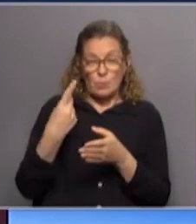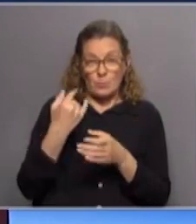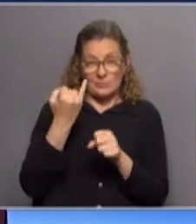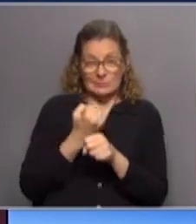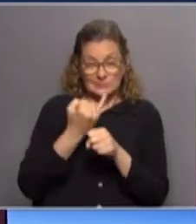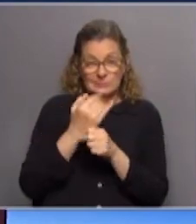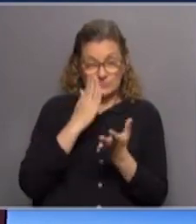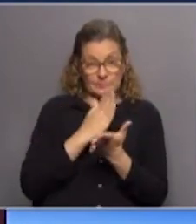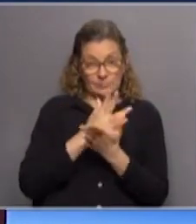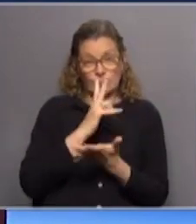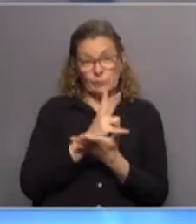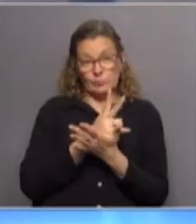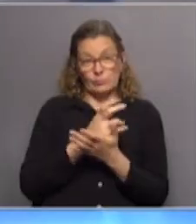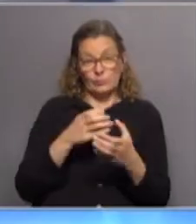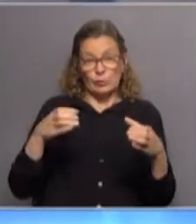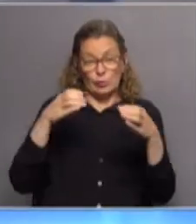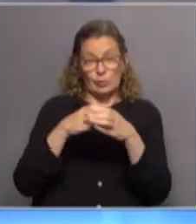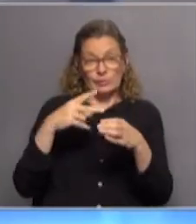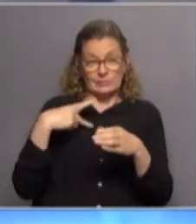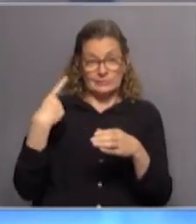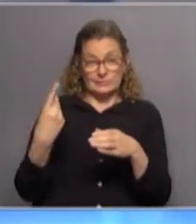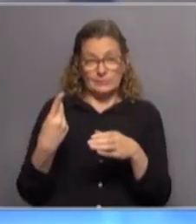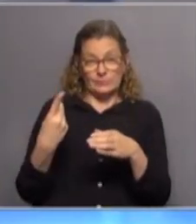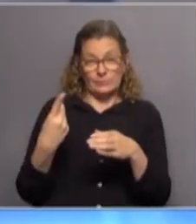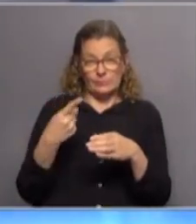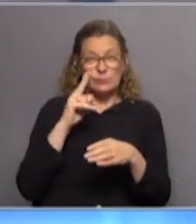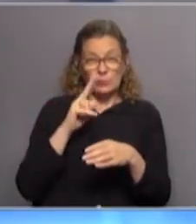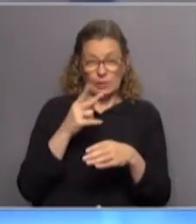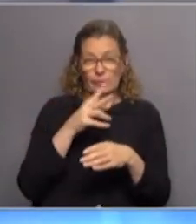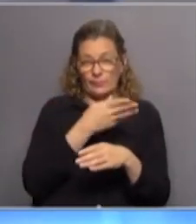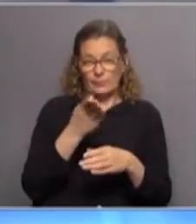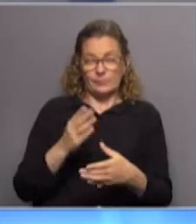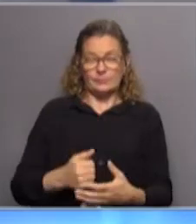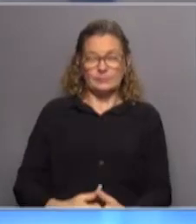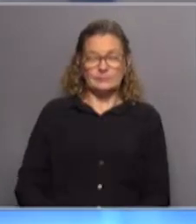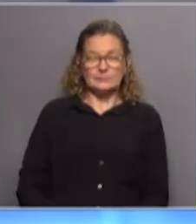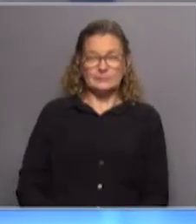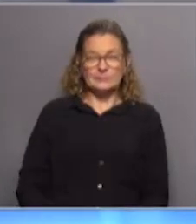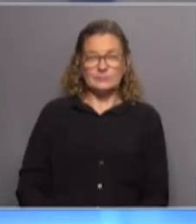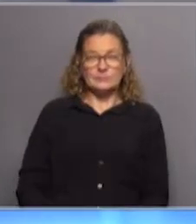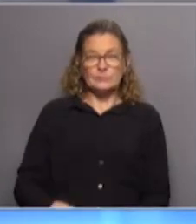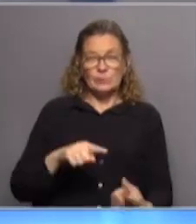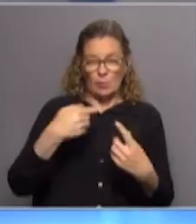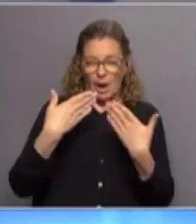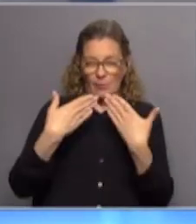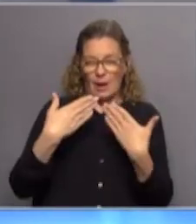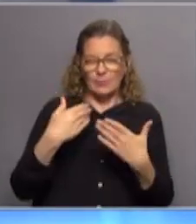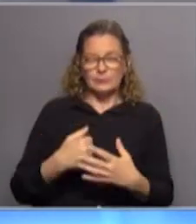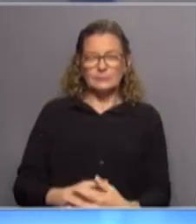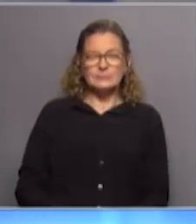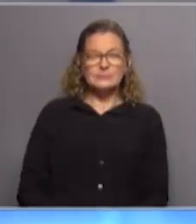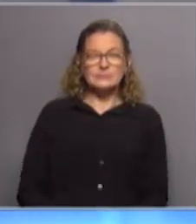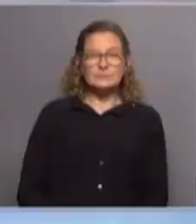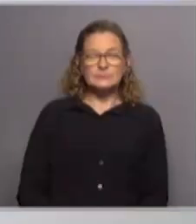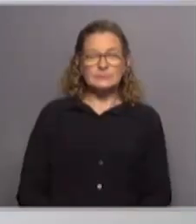Institución Nacional de Derechos Humanos, Integra el consejo directivo de la institución. Yo te propongo verla primero. Dale. Y después comentamos algunas de sus impresiones.